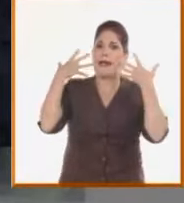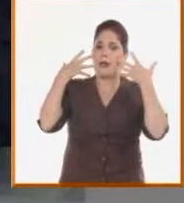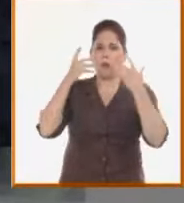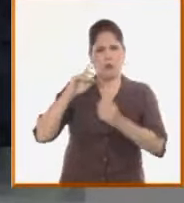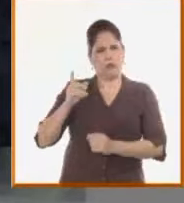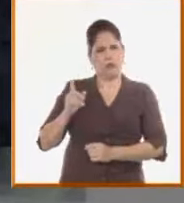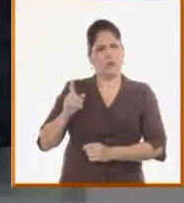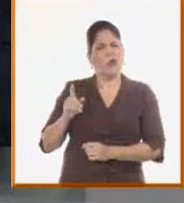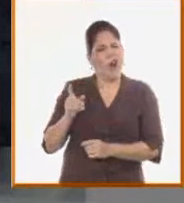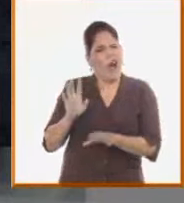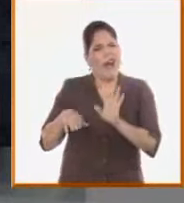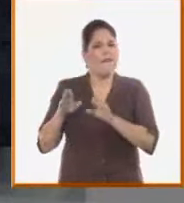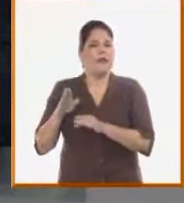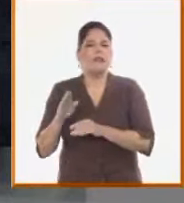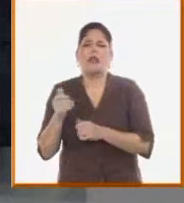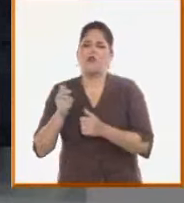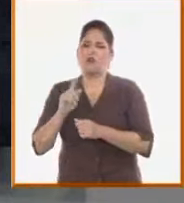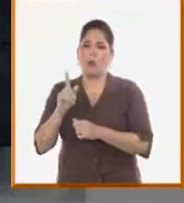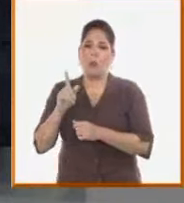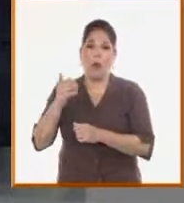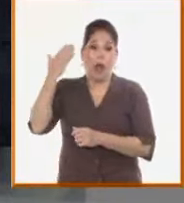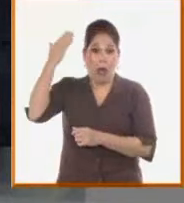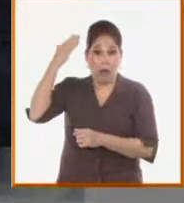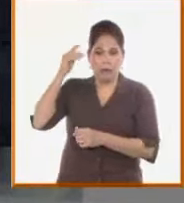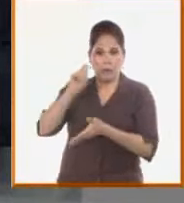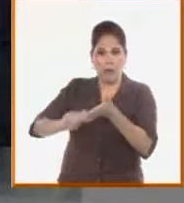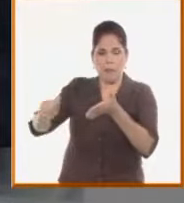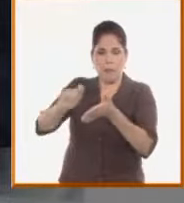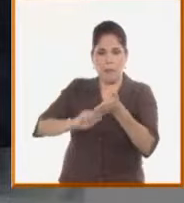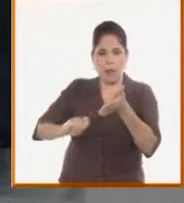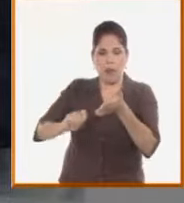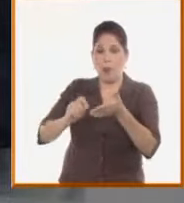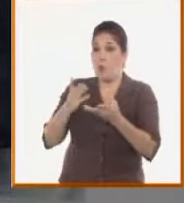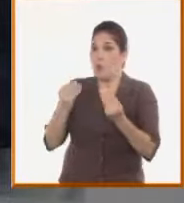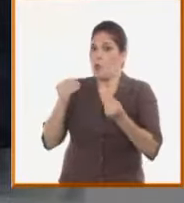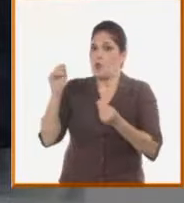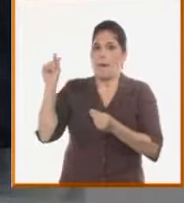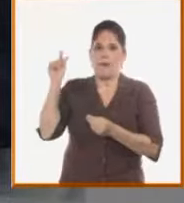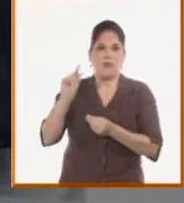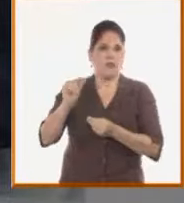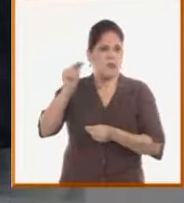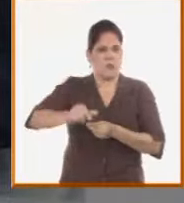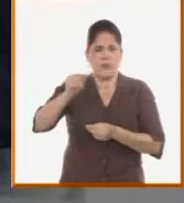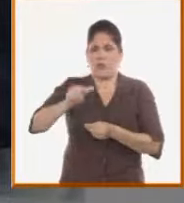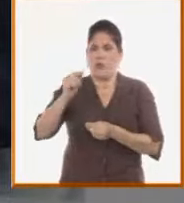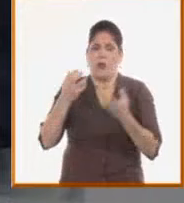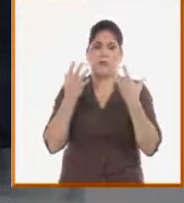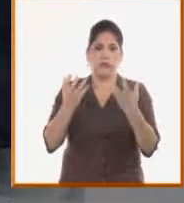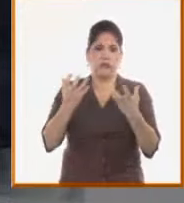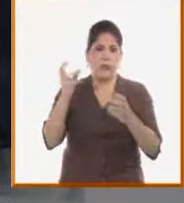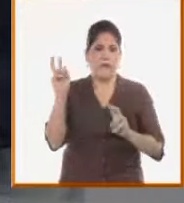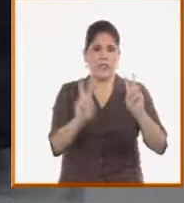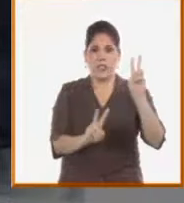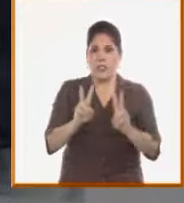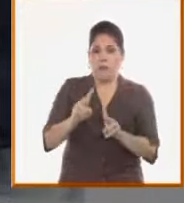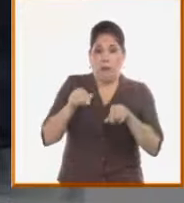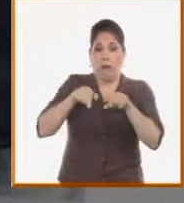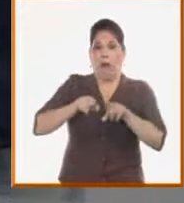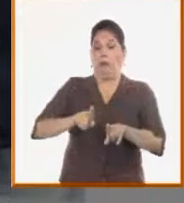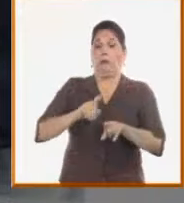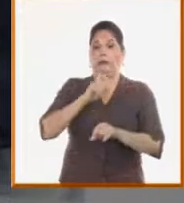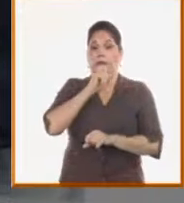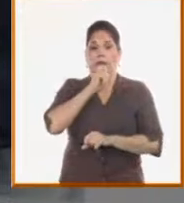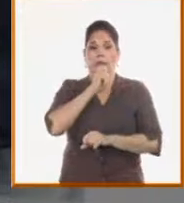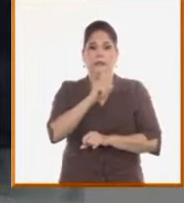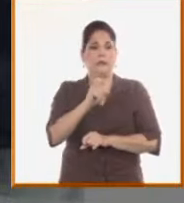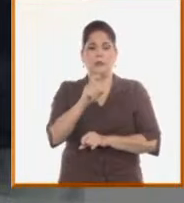inconformidad, porque las metas que nosotros nos hemos trazado durante todos estos años persiguen el objetivo de alcanzar los niveles